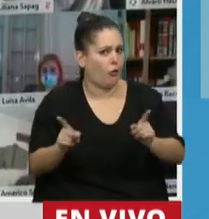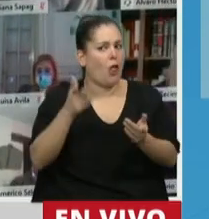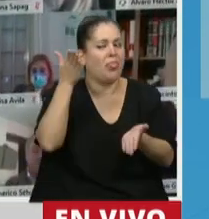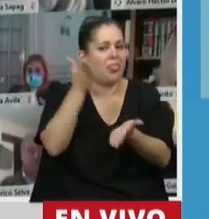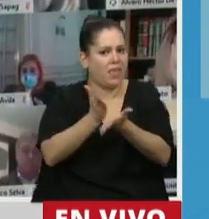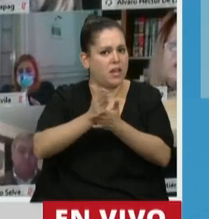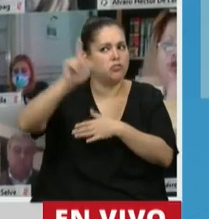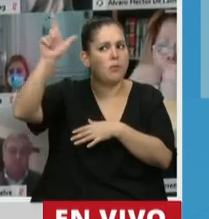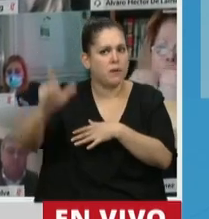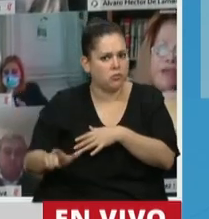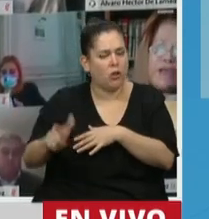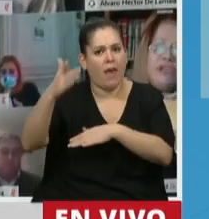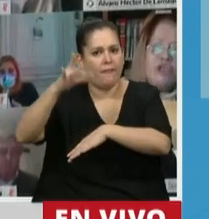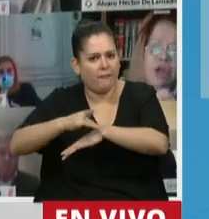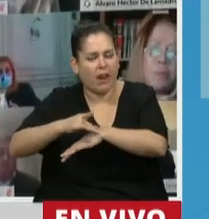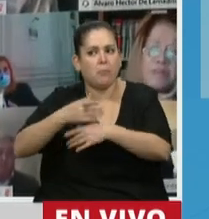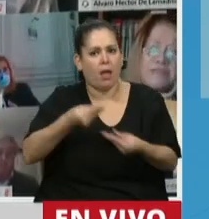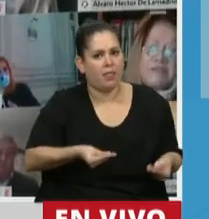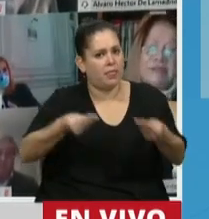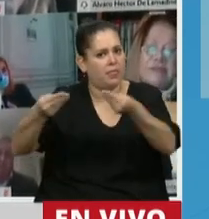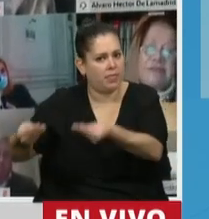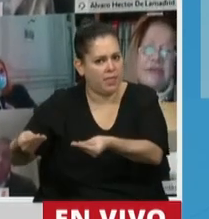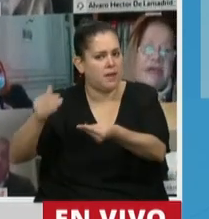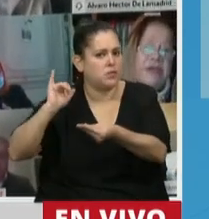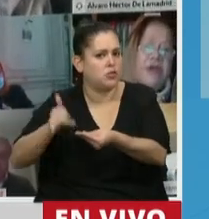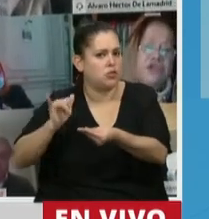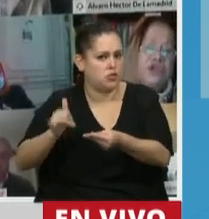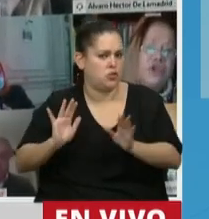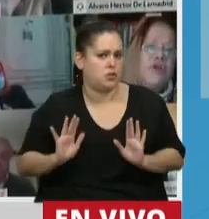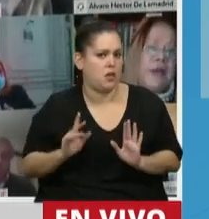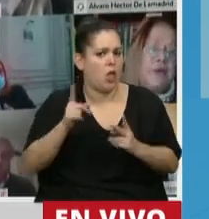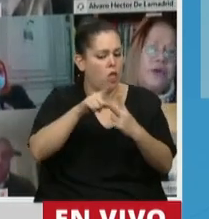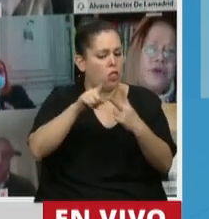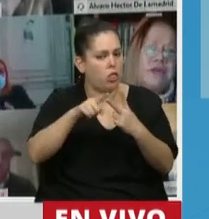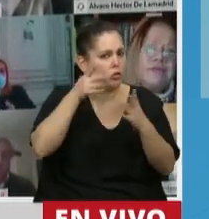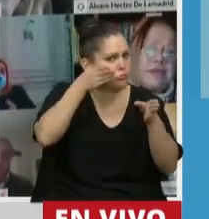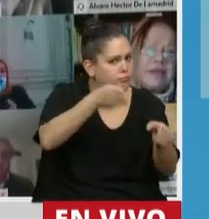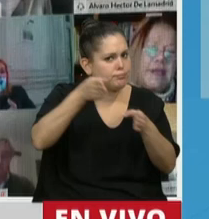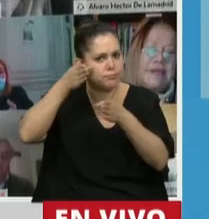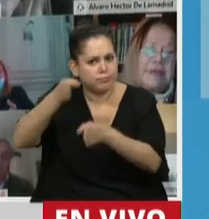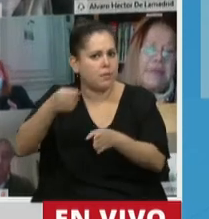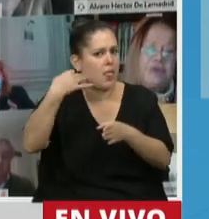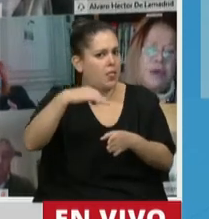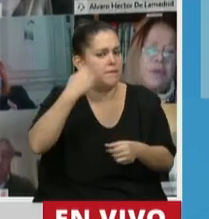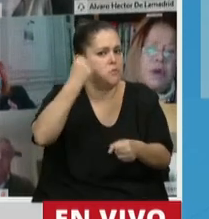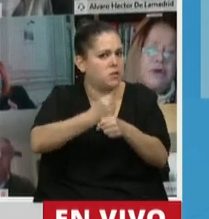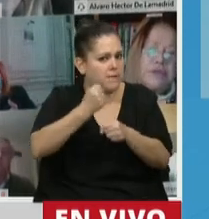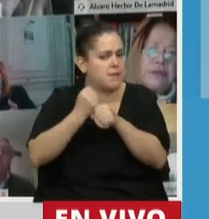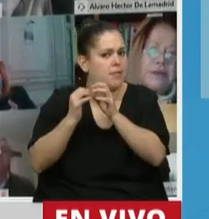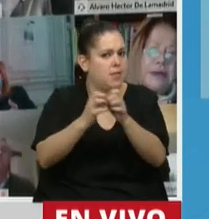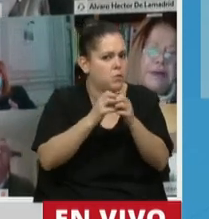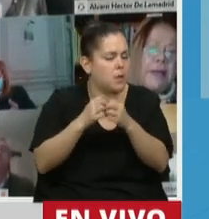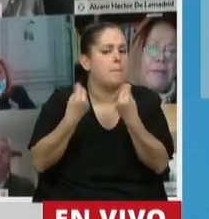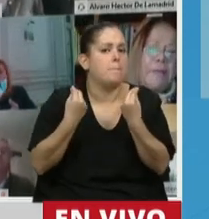de los pacientes. Creo que son dos de las cuestiones en las que deberíamos abocarnos y trabajar para poder tener